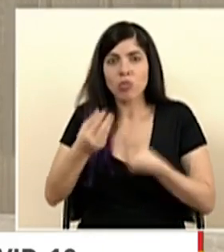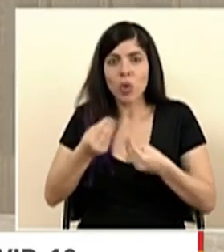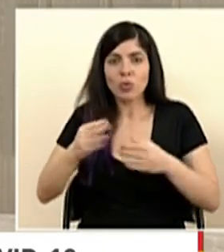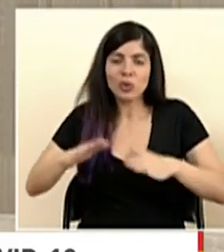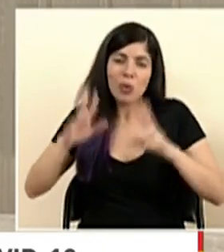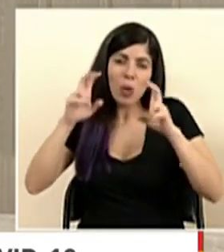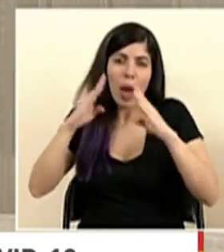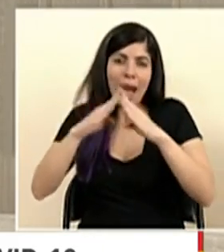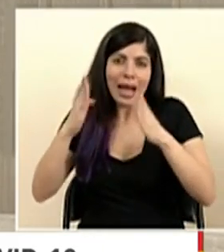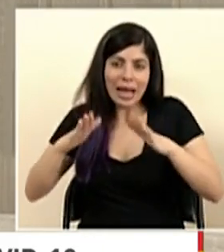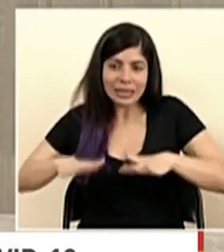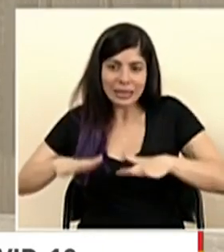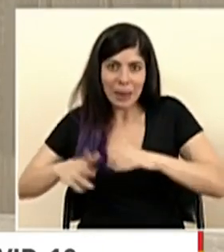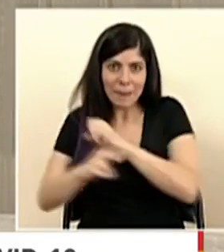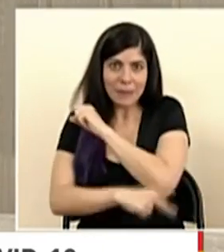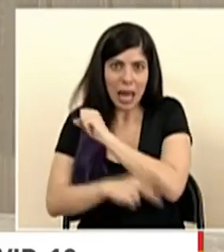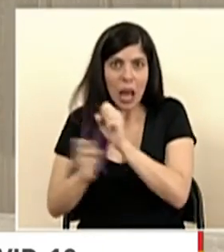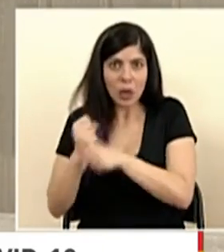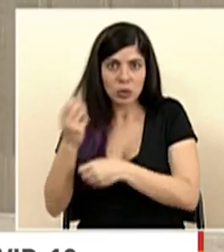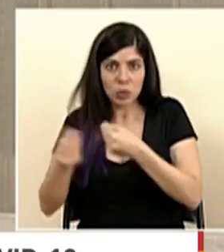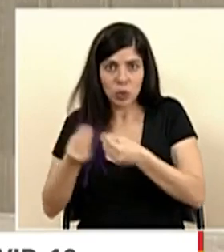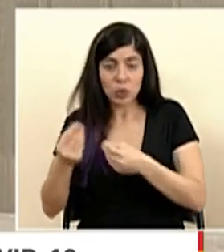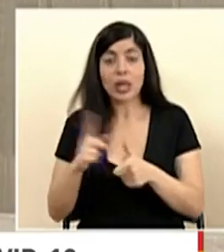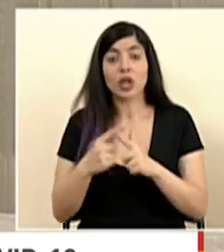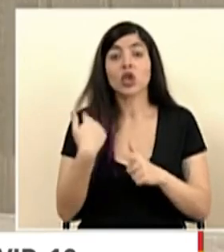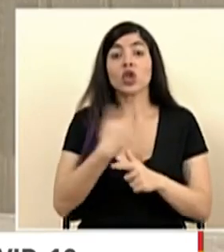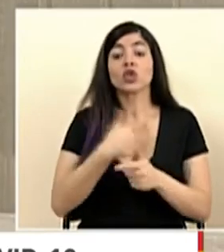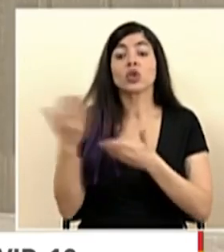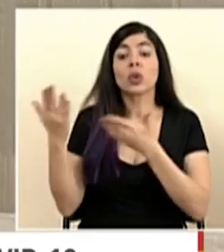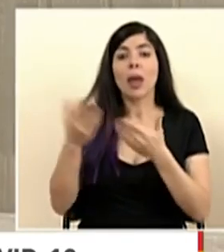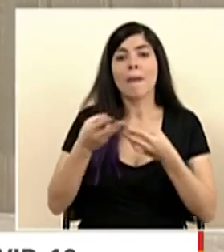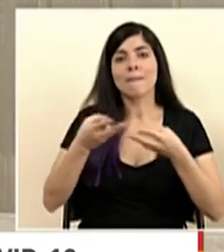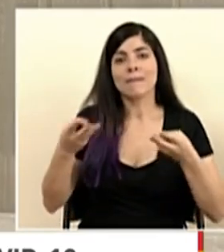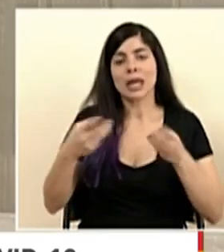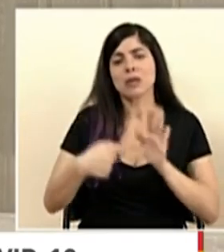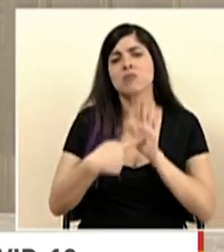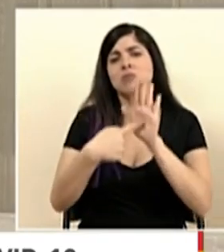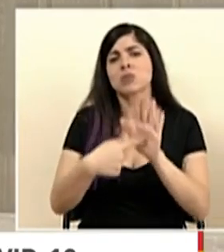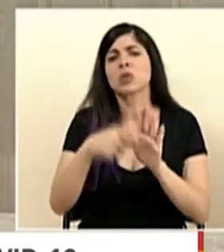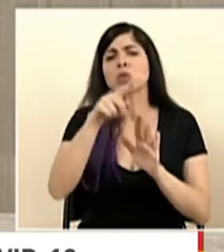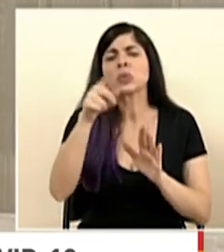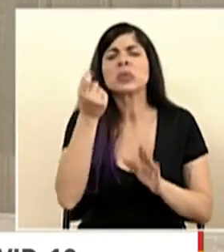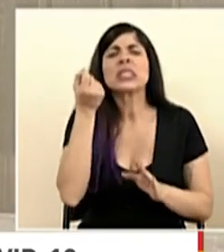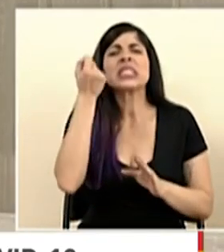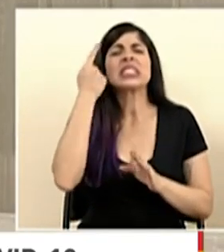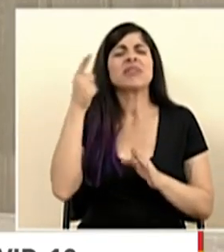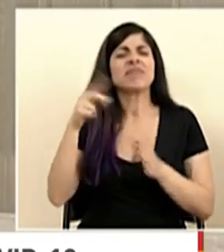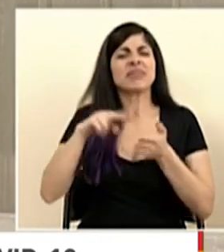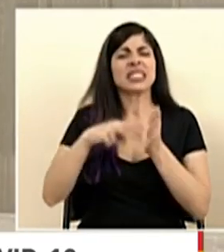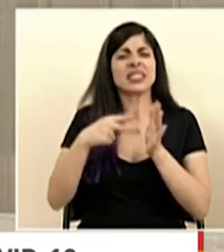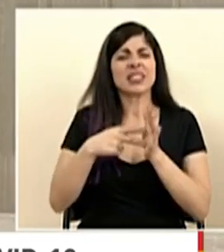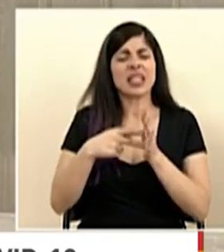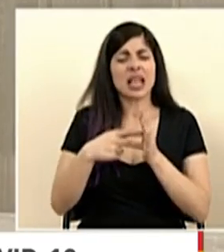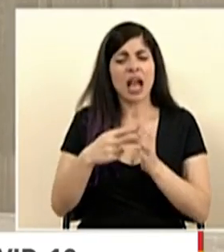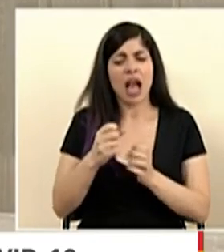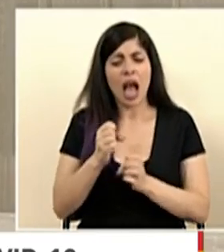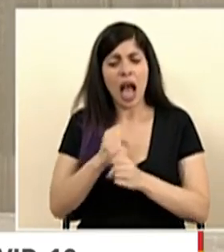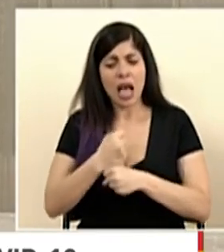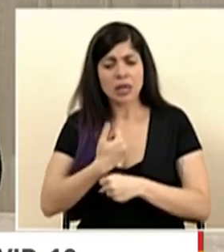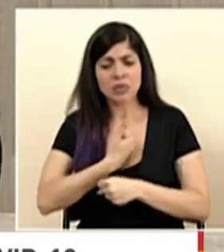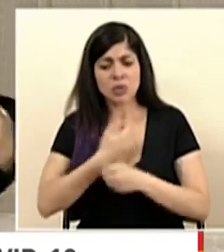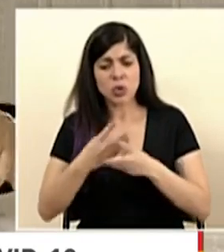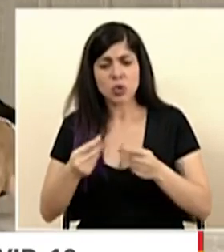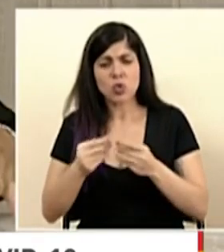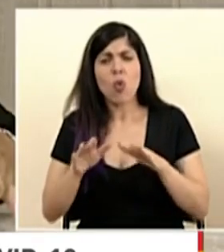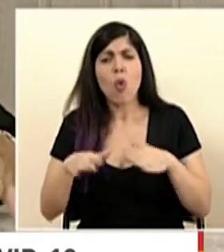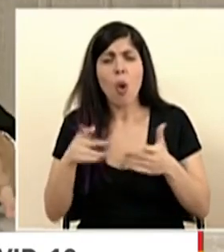traído algunos materiales para que las personas en sus hogares tengan una idea de qué estamos hablando cuando decimos generar nuestras propias soluciones